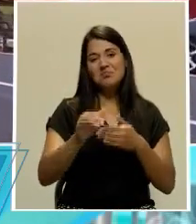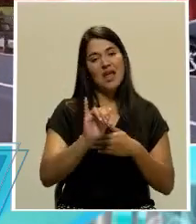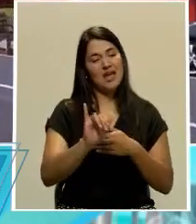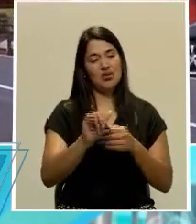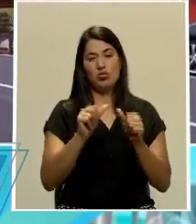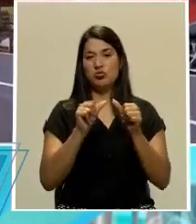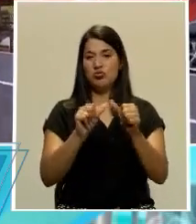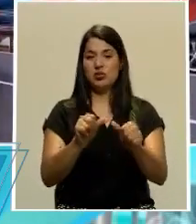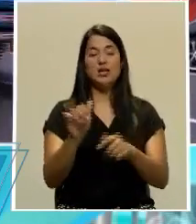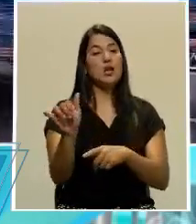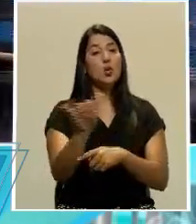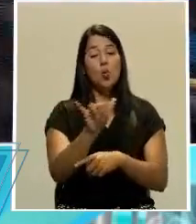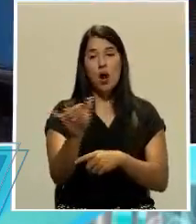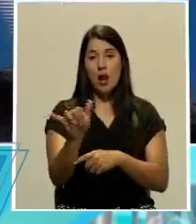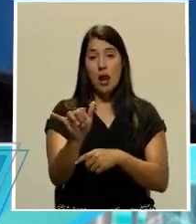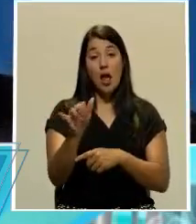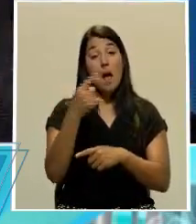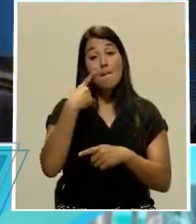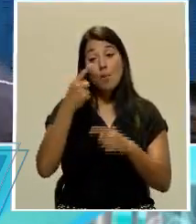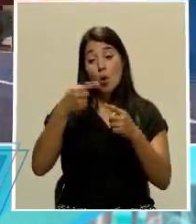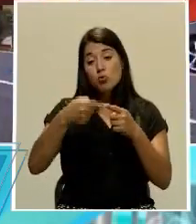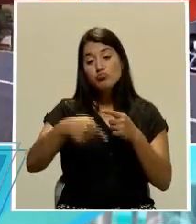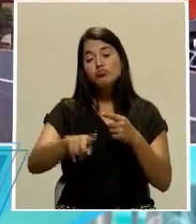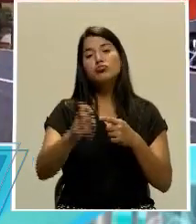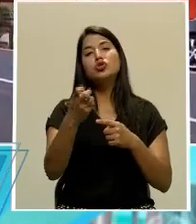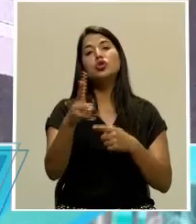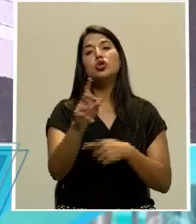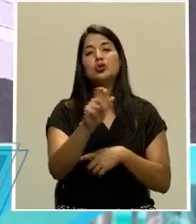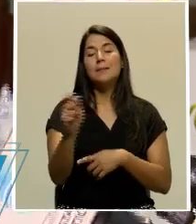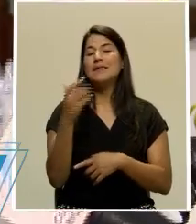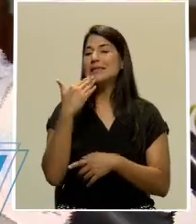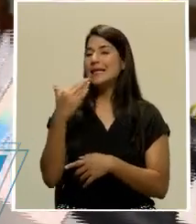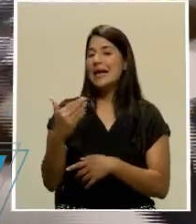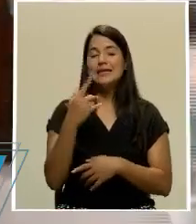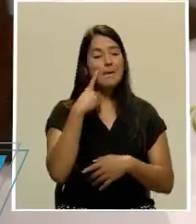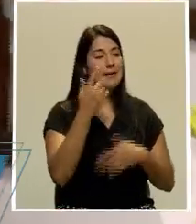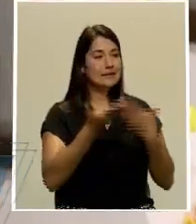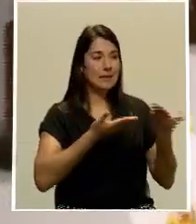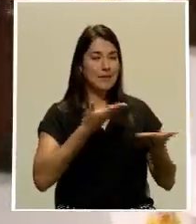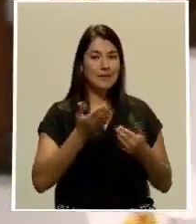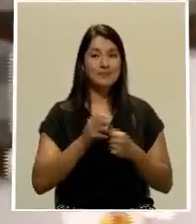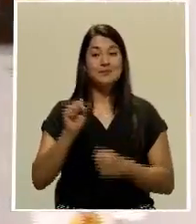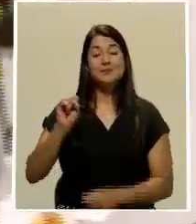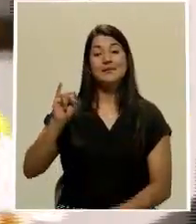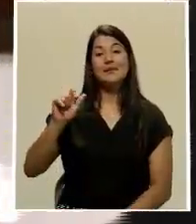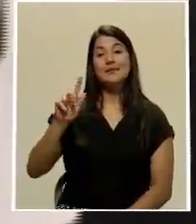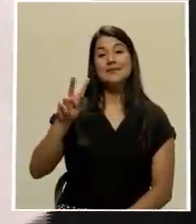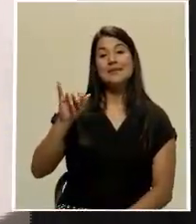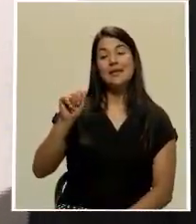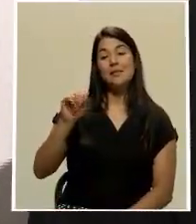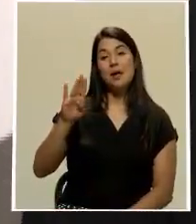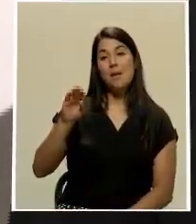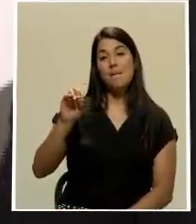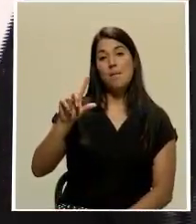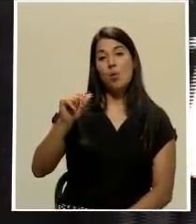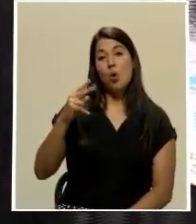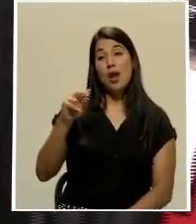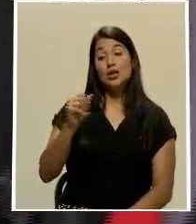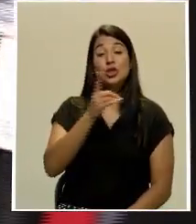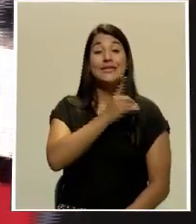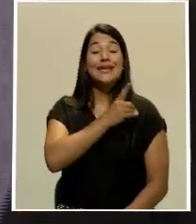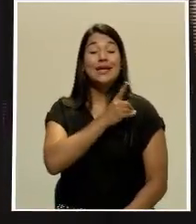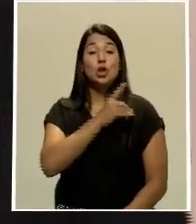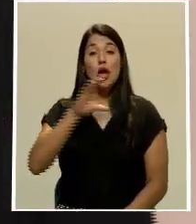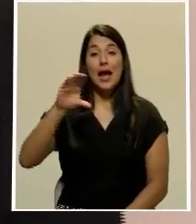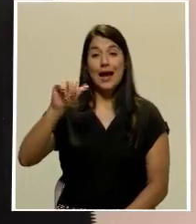comportamiento que vamos a tener por los próximos 12 meses. Gracias, señora Silvia. Para ser bien. Señora Silvia Bolaños, la directora de Canatrans.